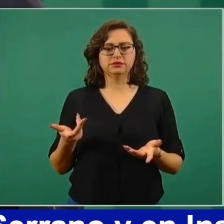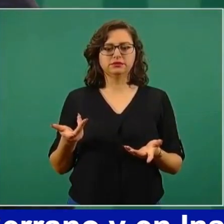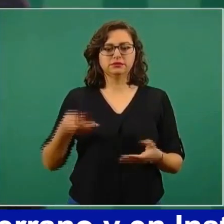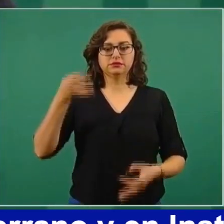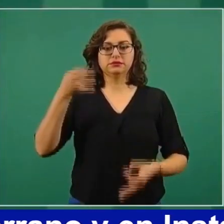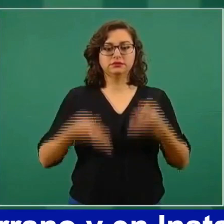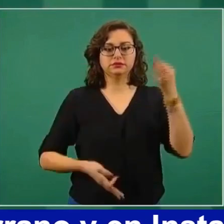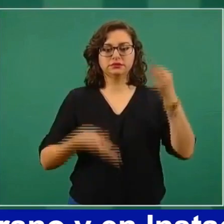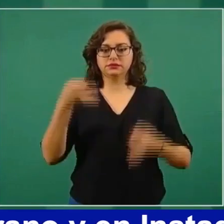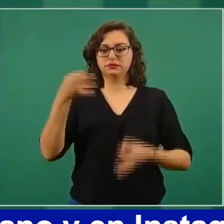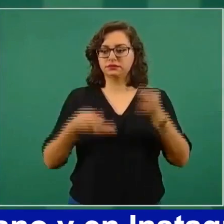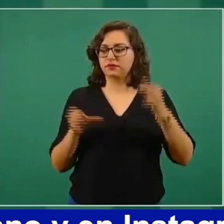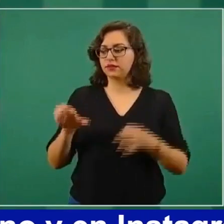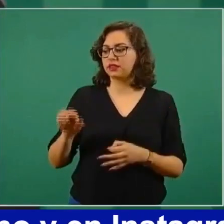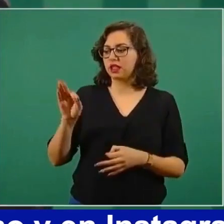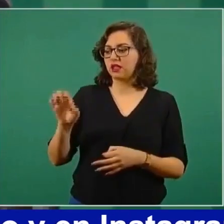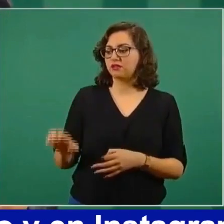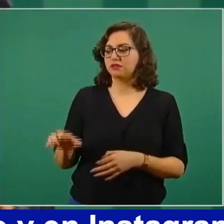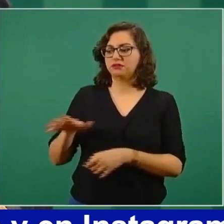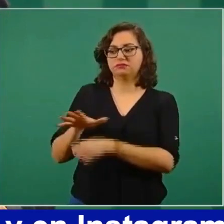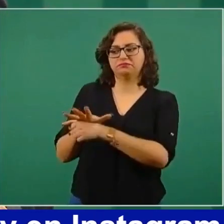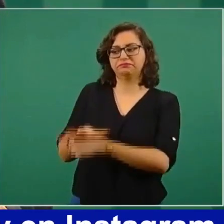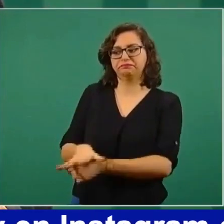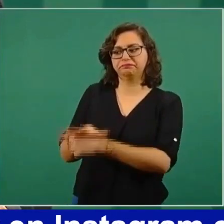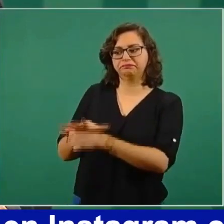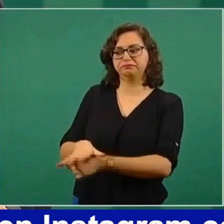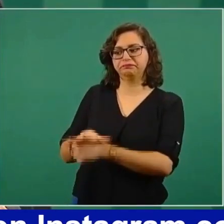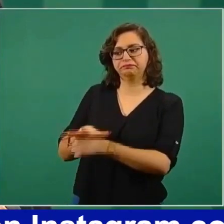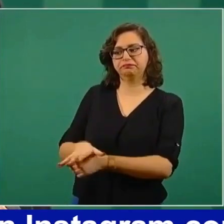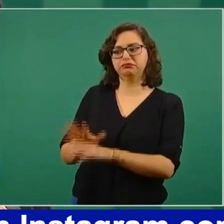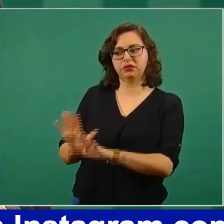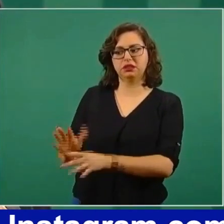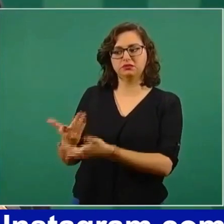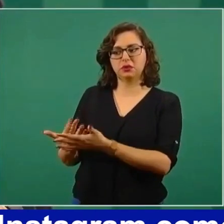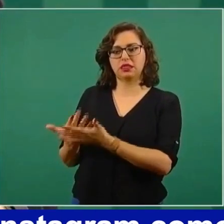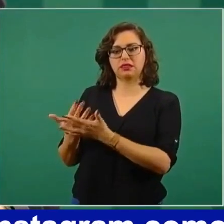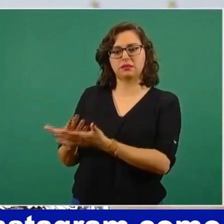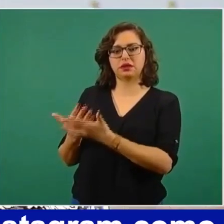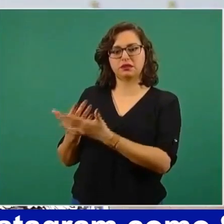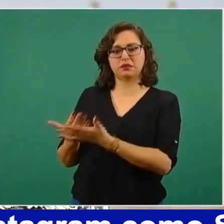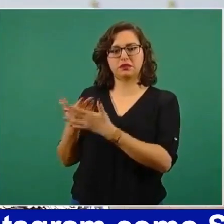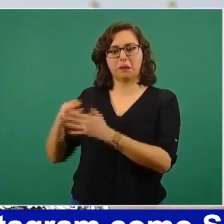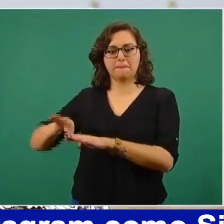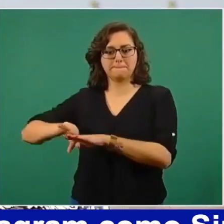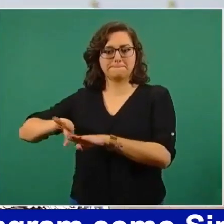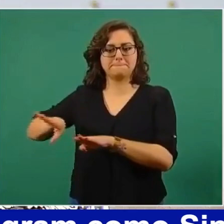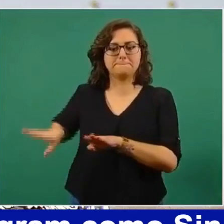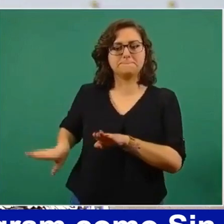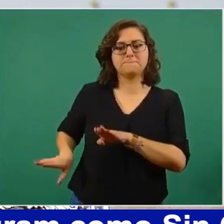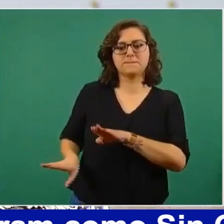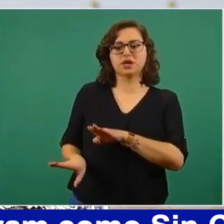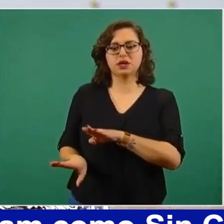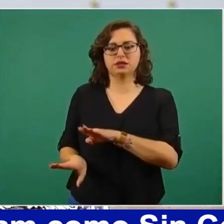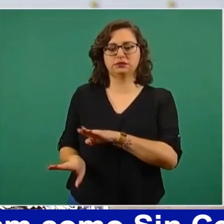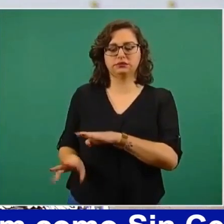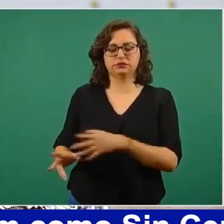le dejó el mercado a los particulares.